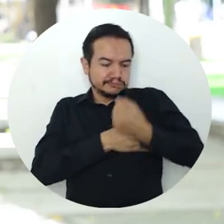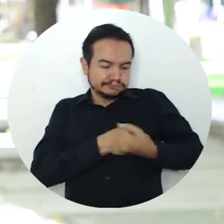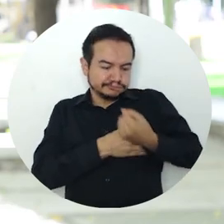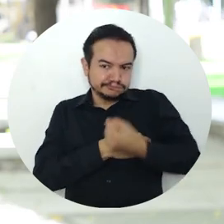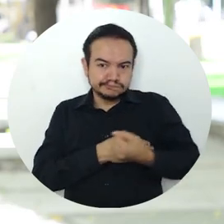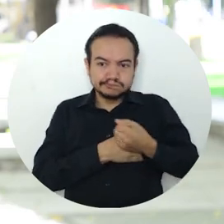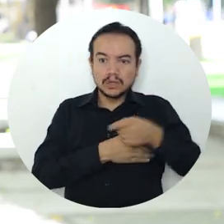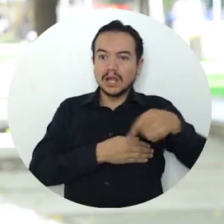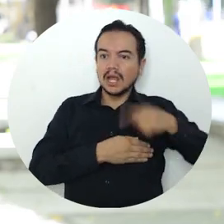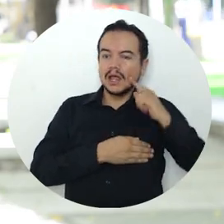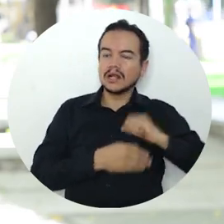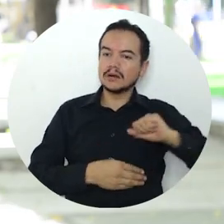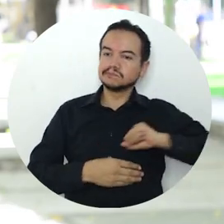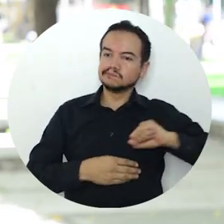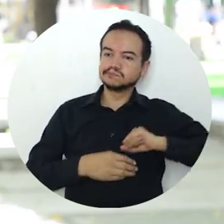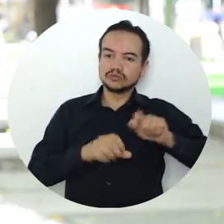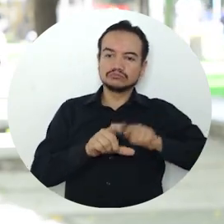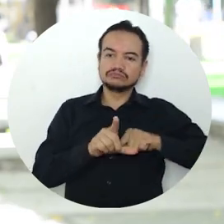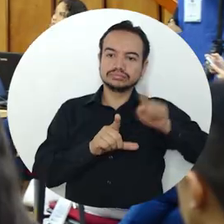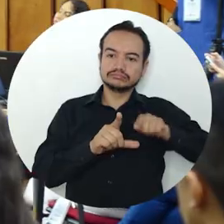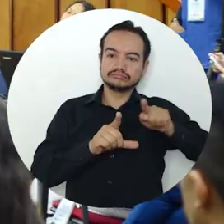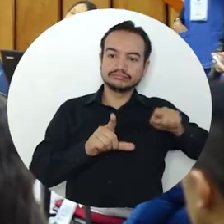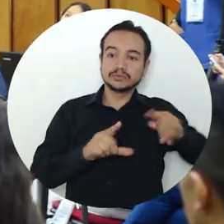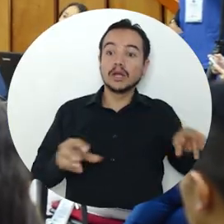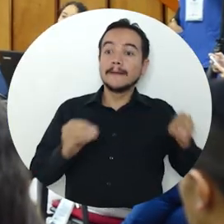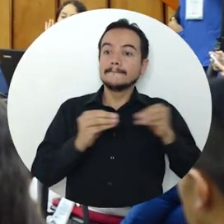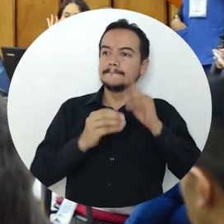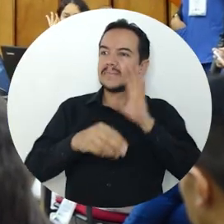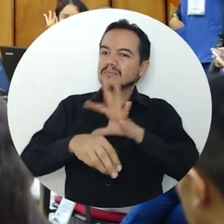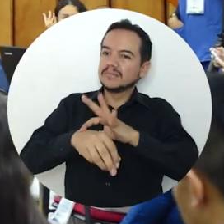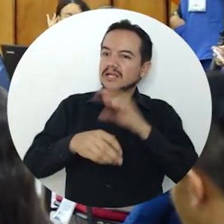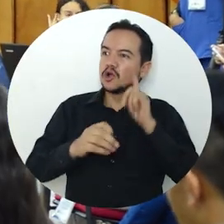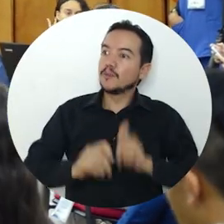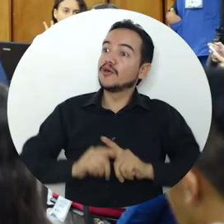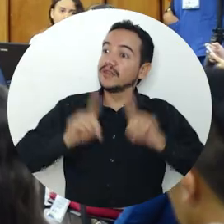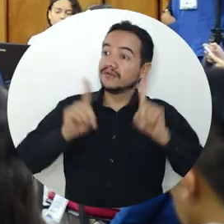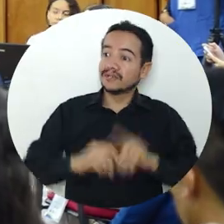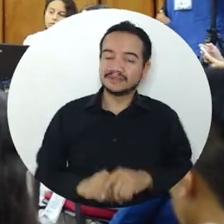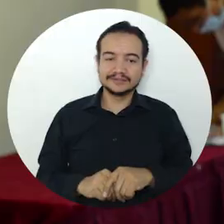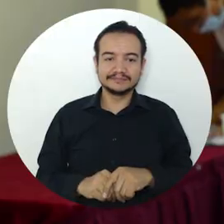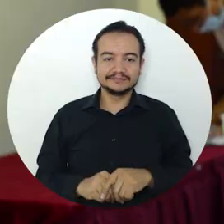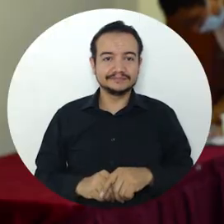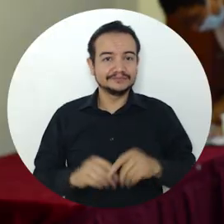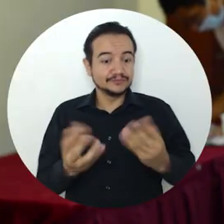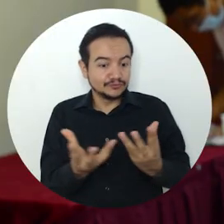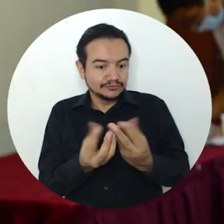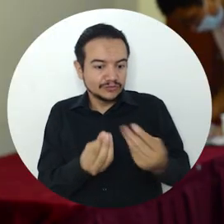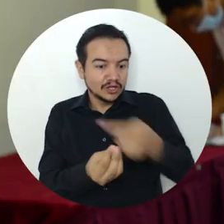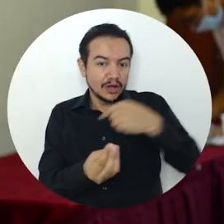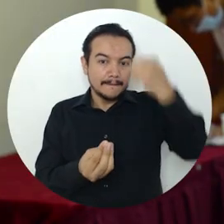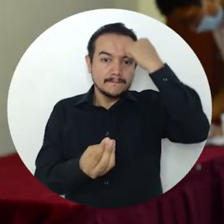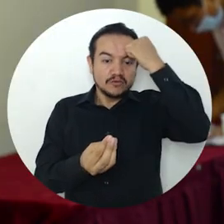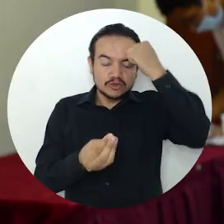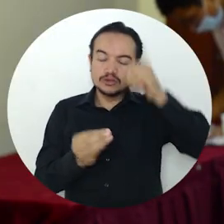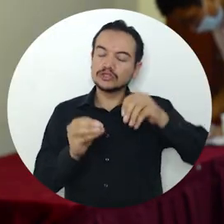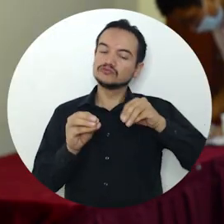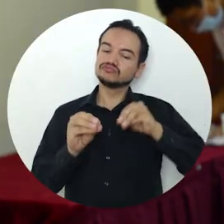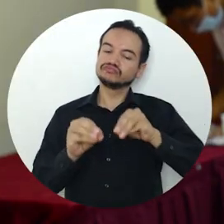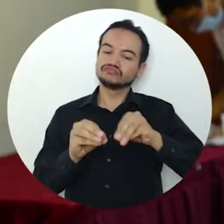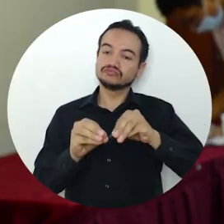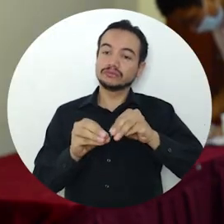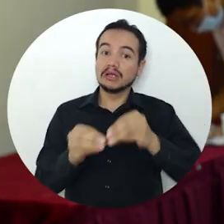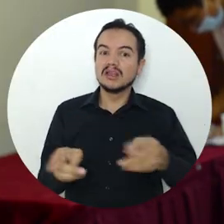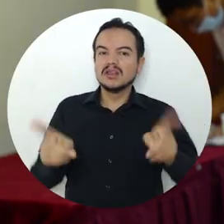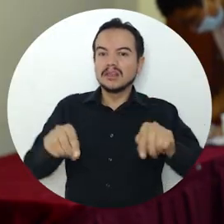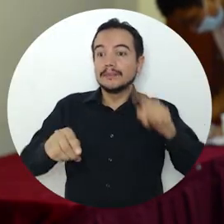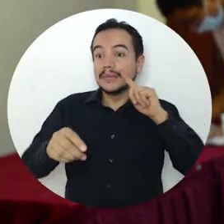la electrocardiografía sino de ver la medicina. Siempre hay una manera diferente y una manera más fácil. Tanto la docencia se hace de manera